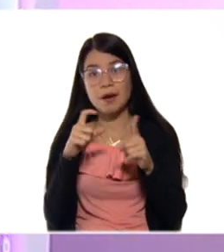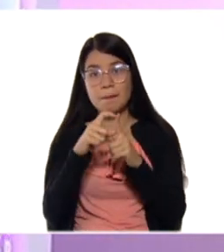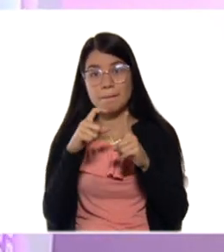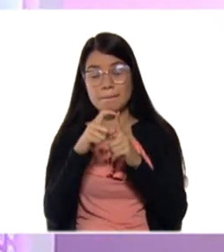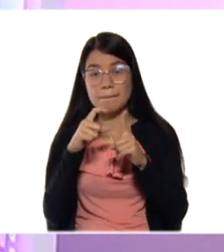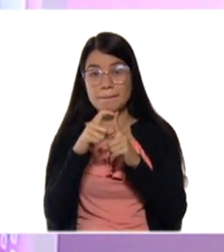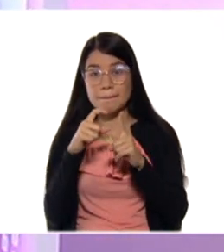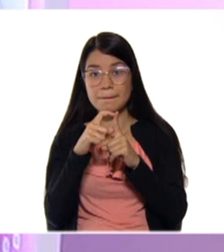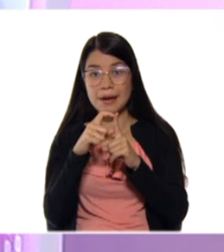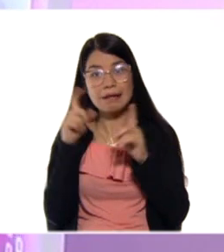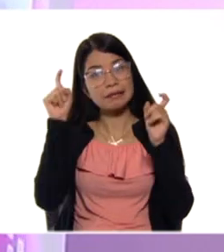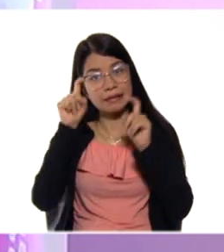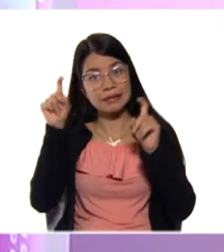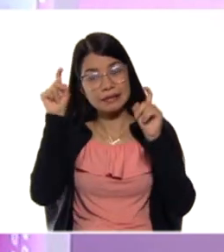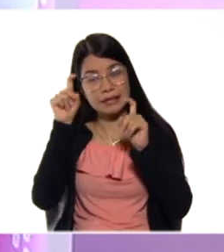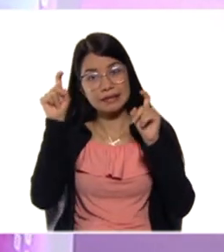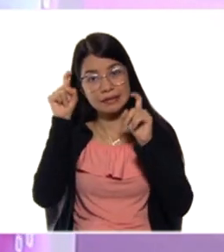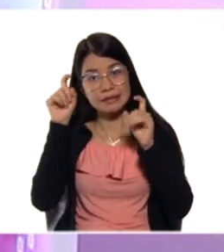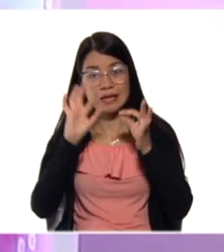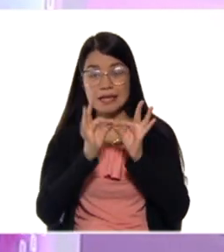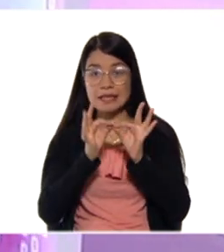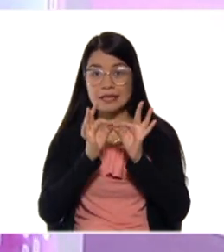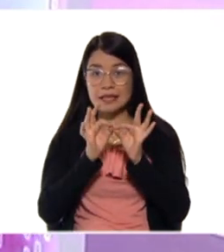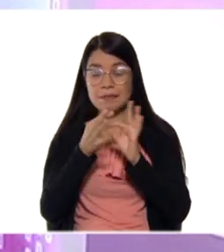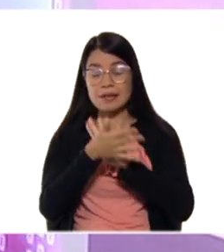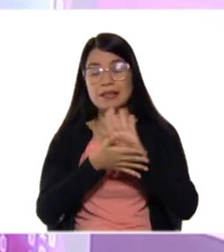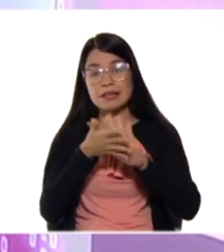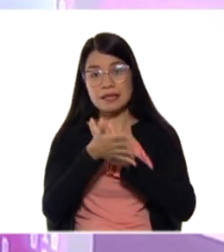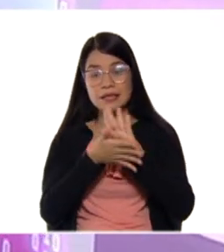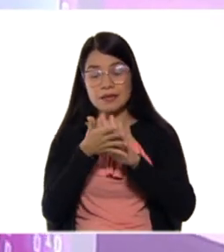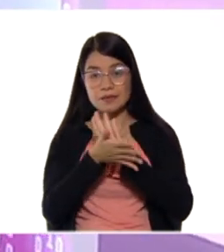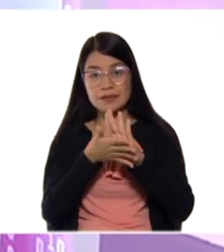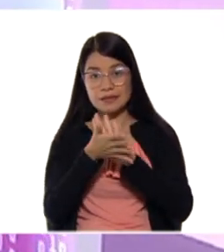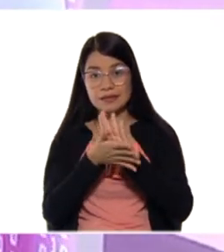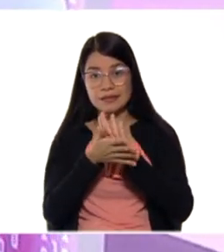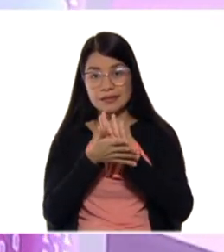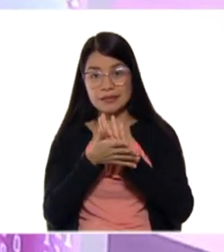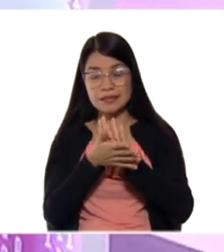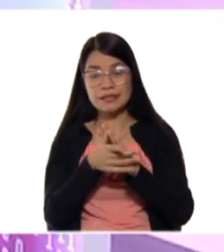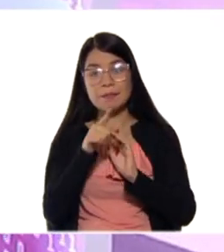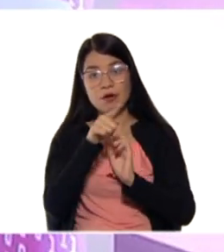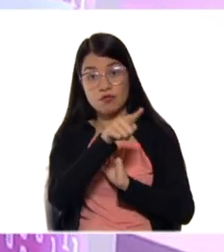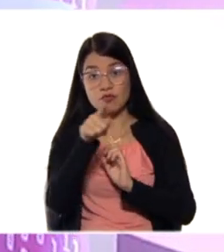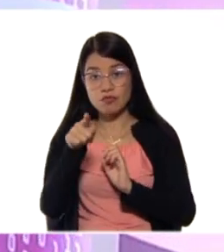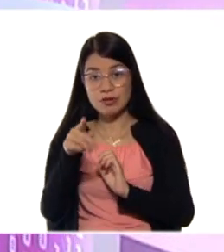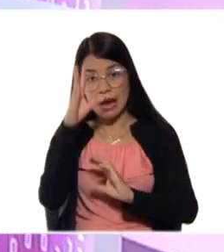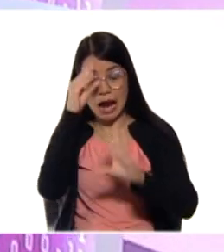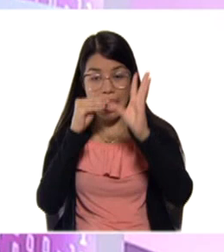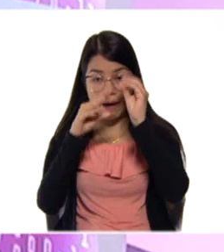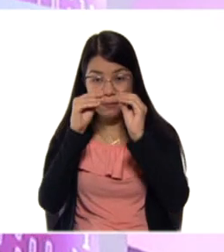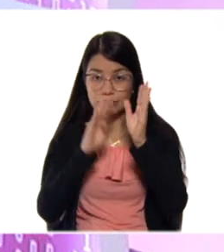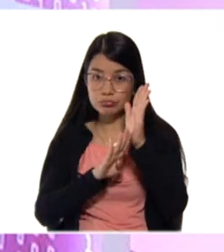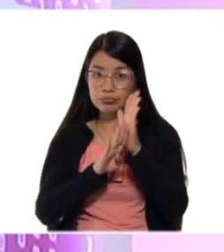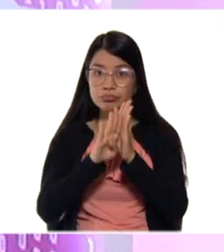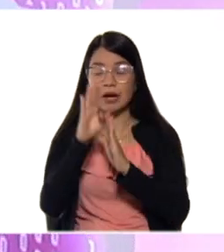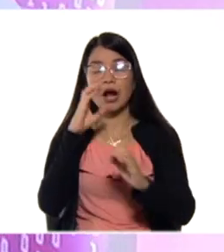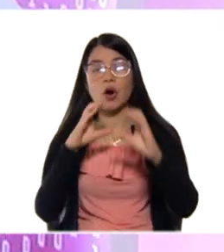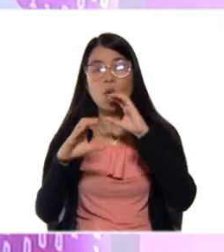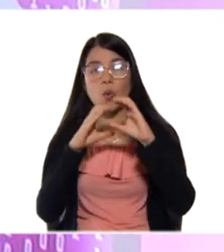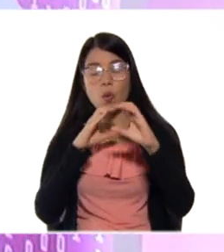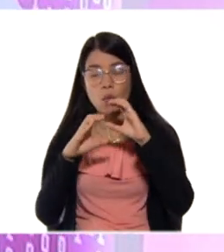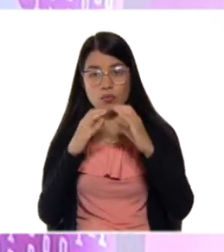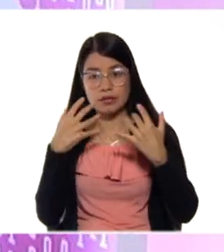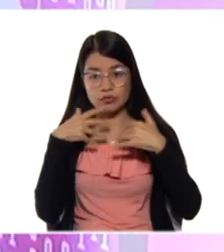siempre están enseñando nuestros intérpretes de lengua de seña venezolana para que nosotros avancemos en una comunicación